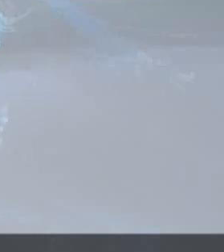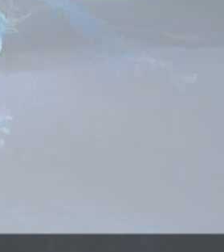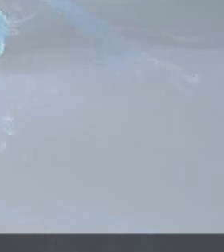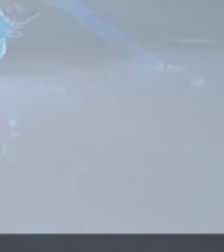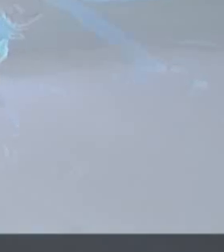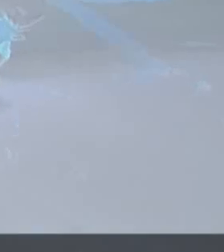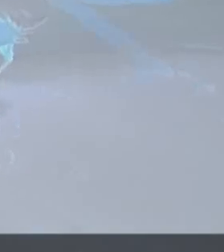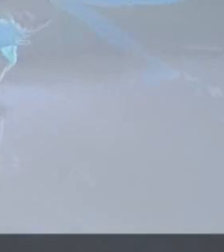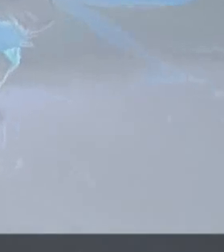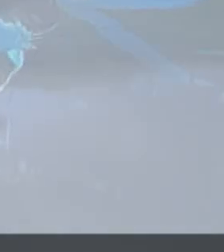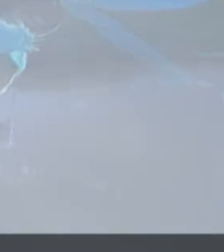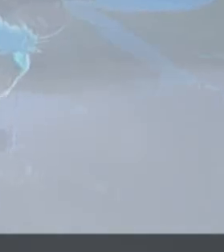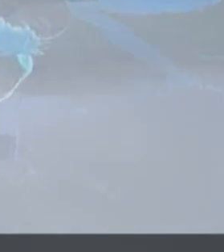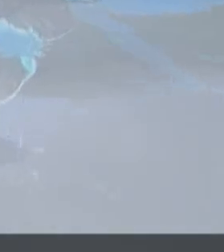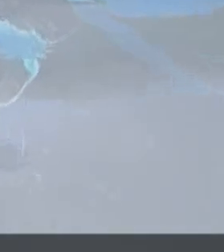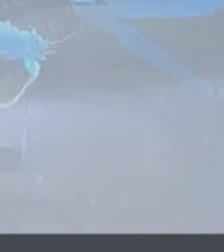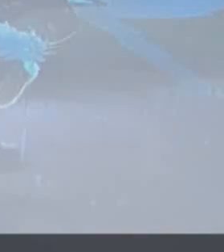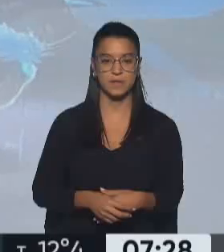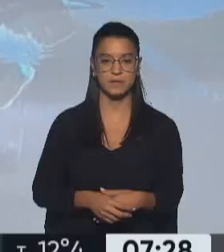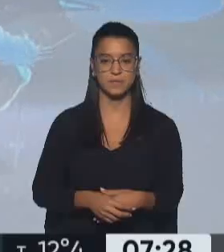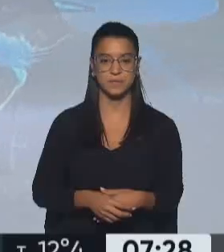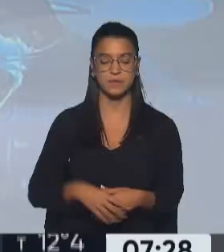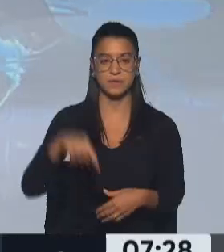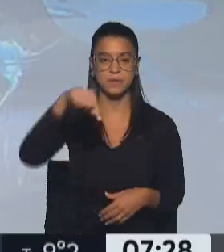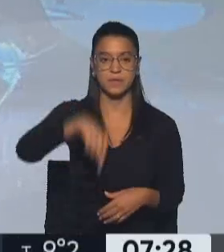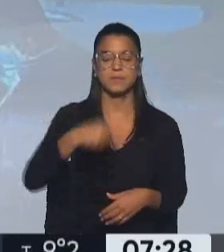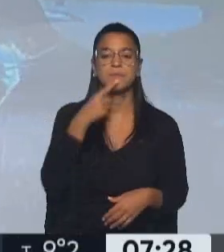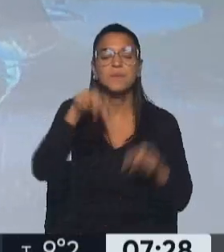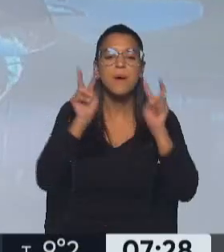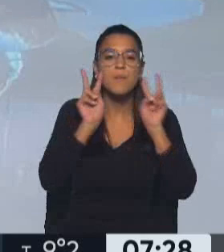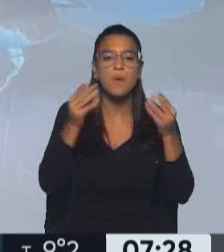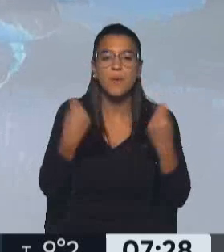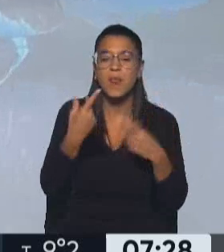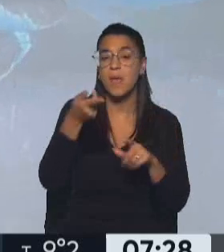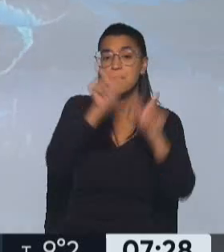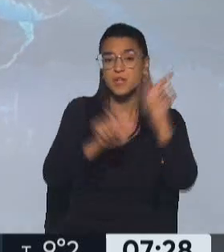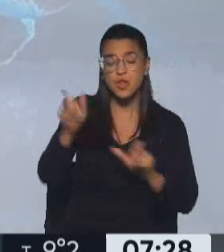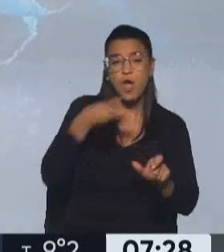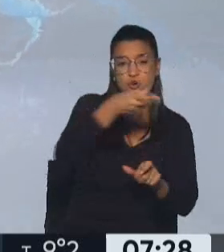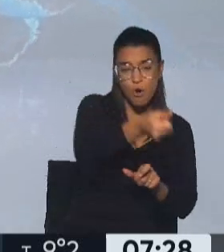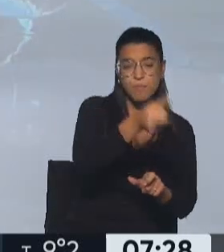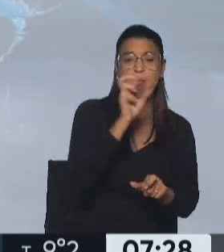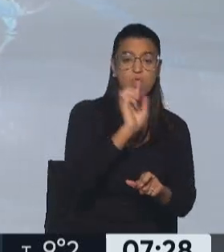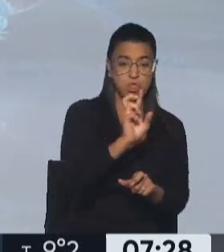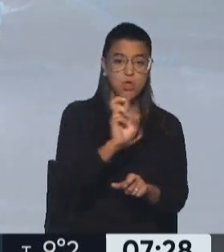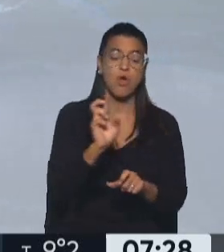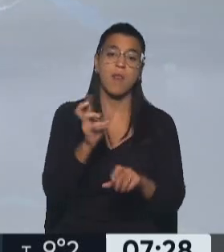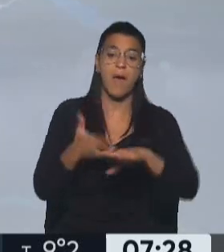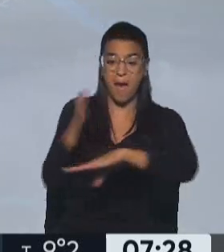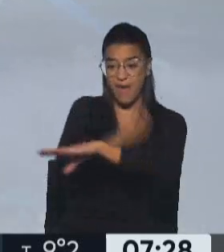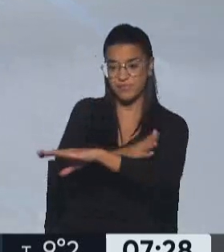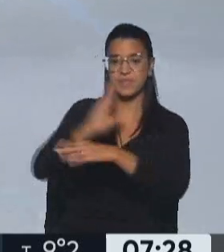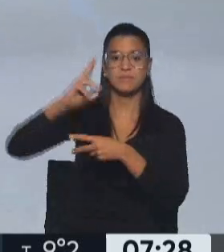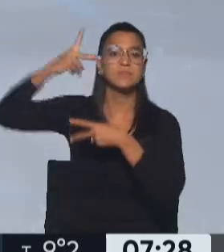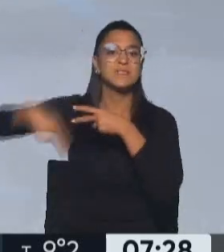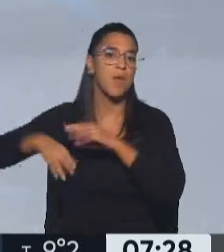Vamos ahora con Néstor de un tema que anticipó, lo dejó allí picando y tiene que ver con quienes compraron dólares antes de que se dispusiera el cepo